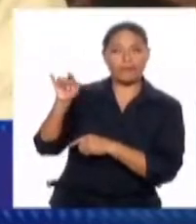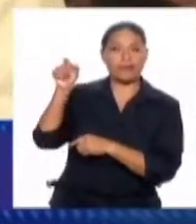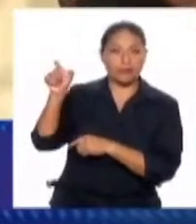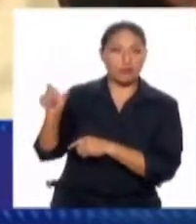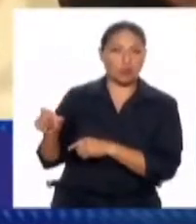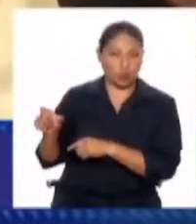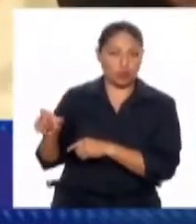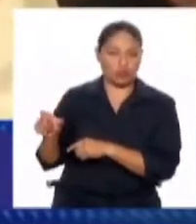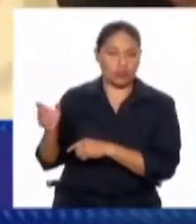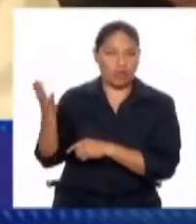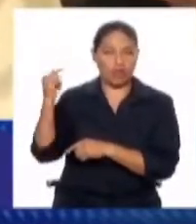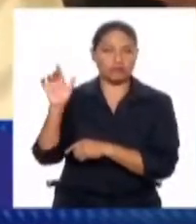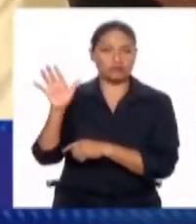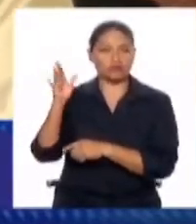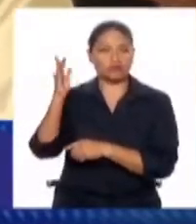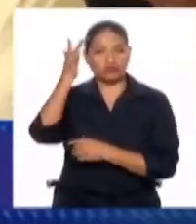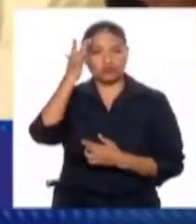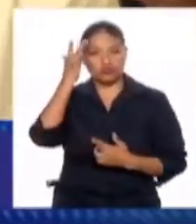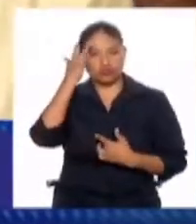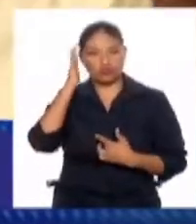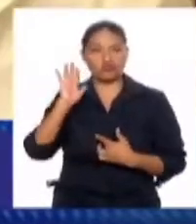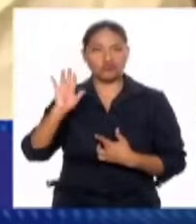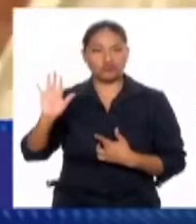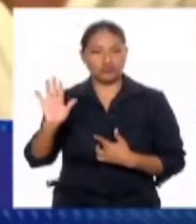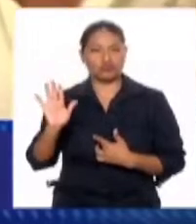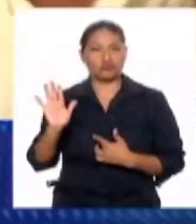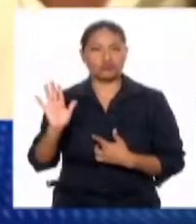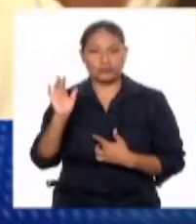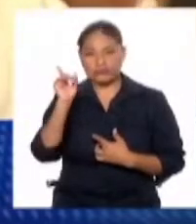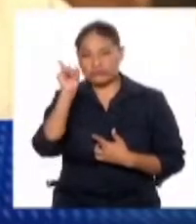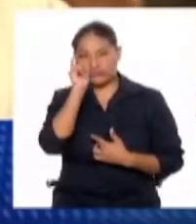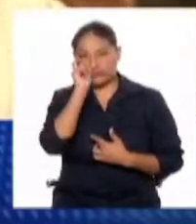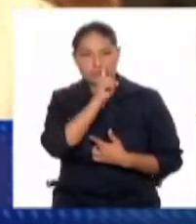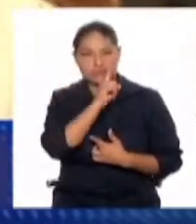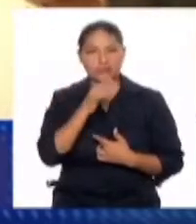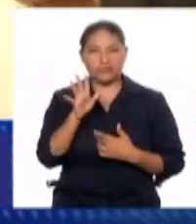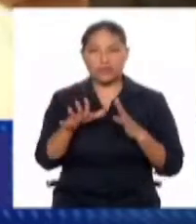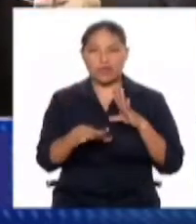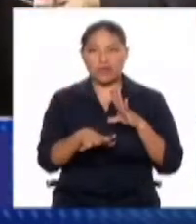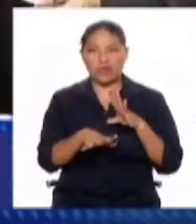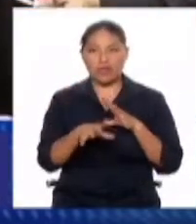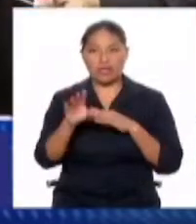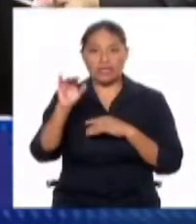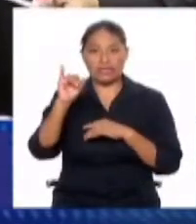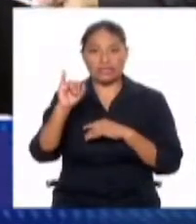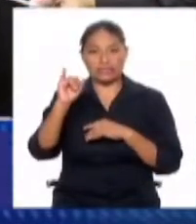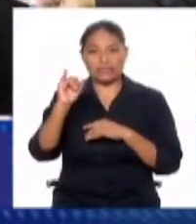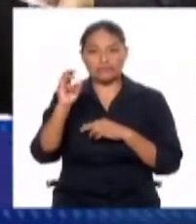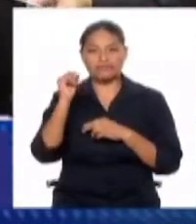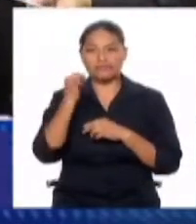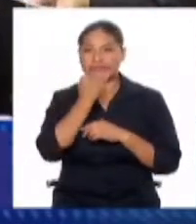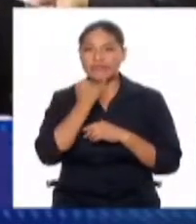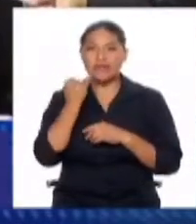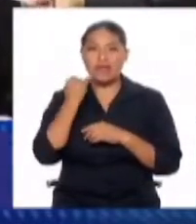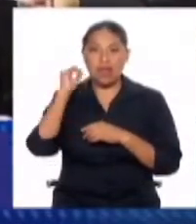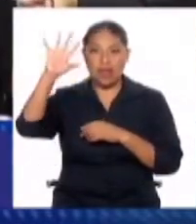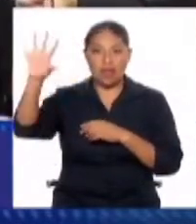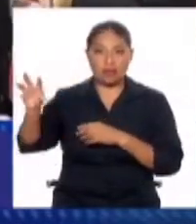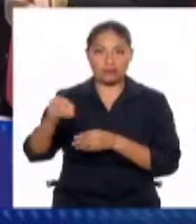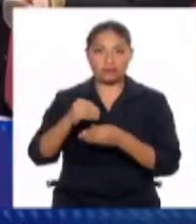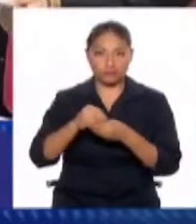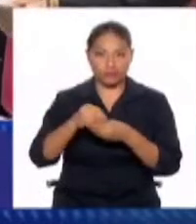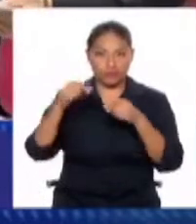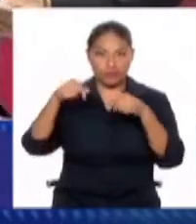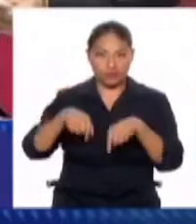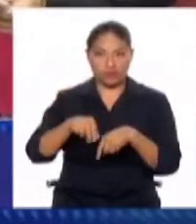a su estado de salud, y por lo que no le permitían salir de Israel para poder ir a Estados Unidos a un tratamiento